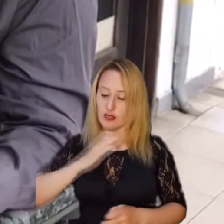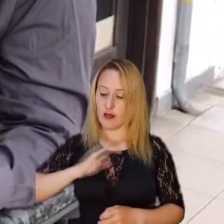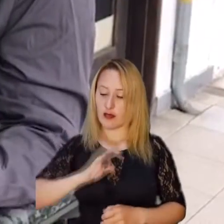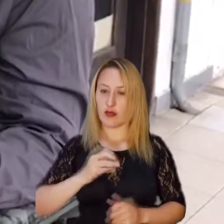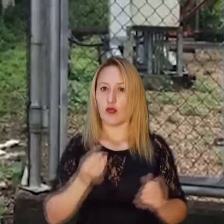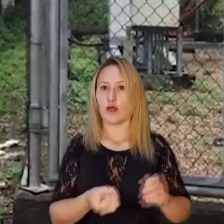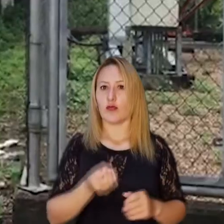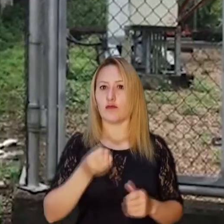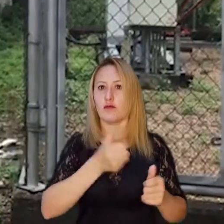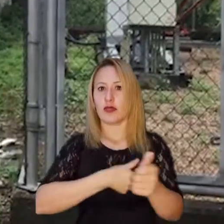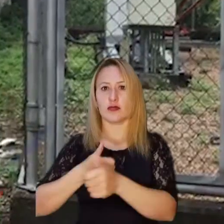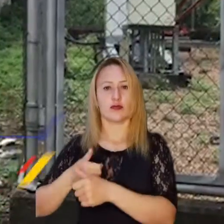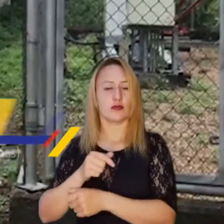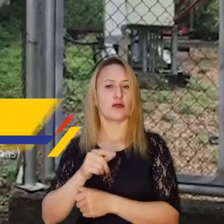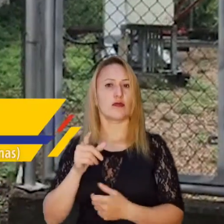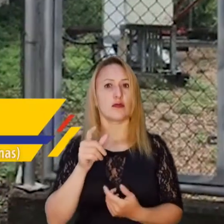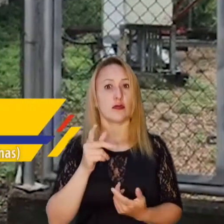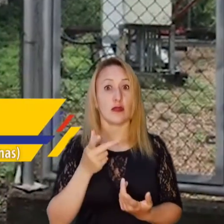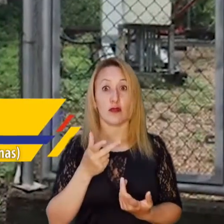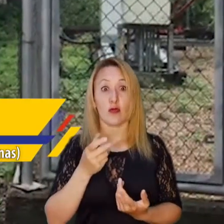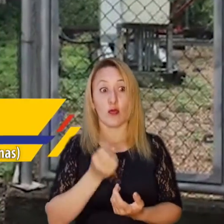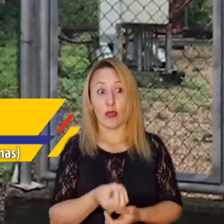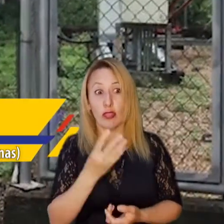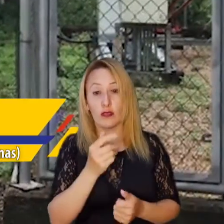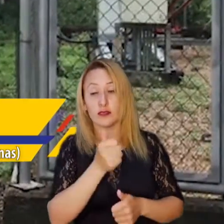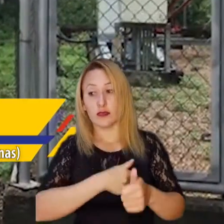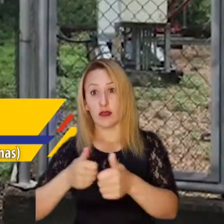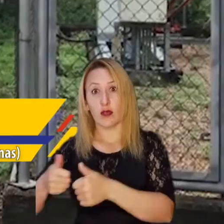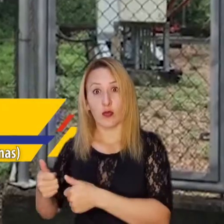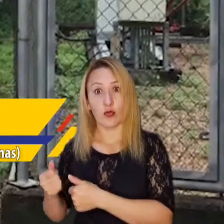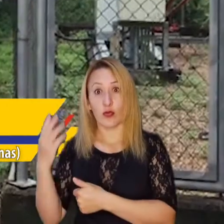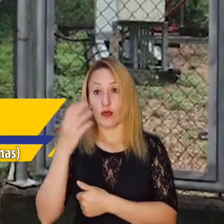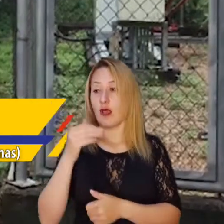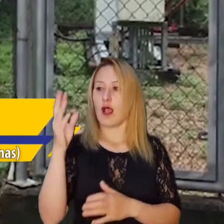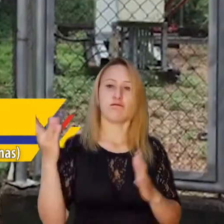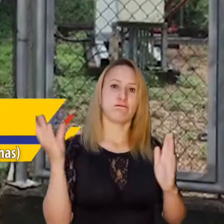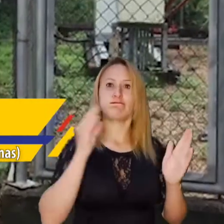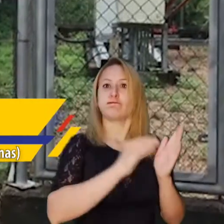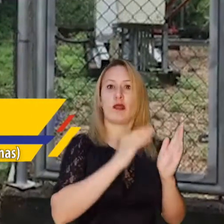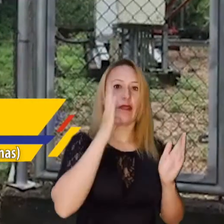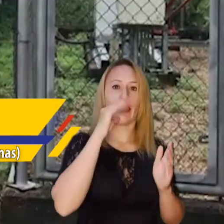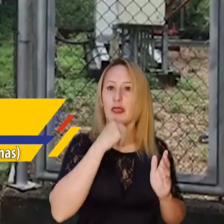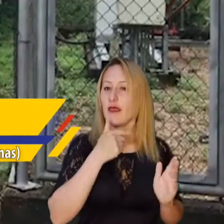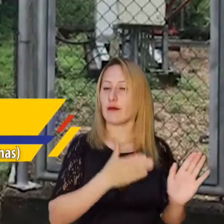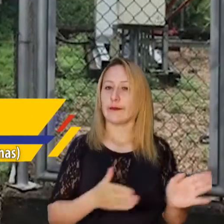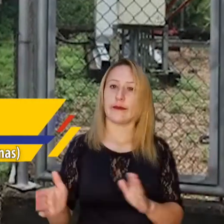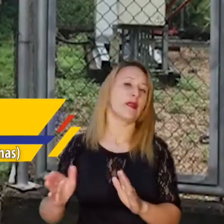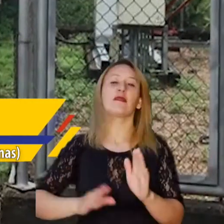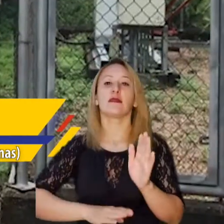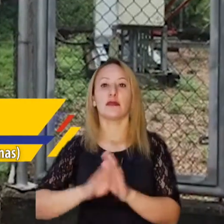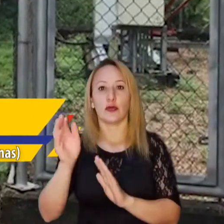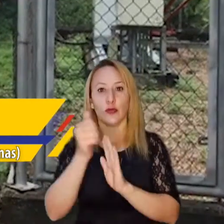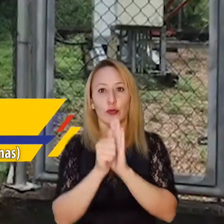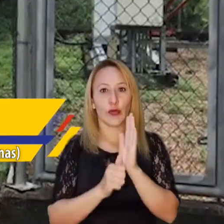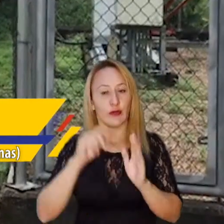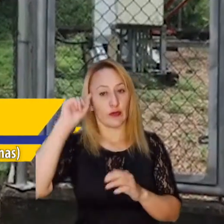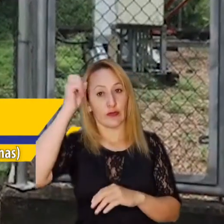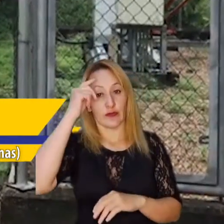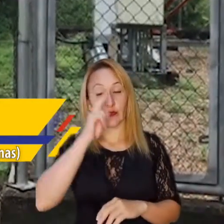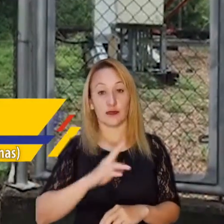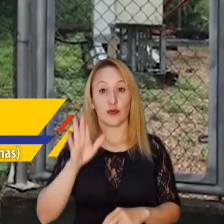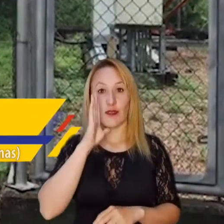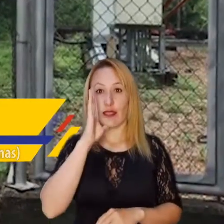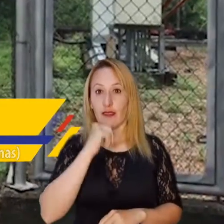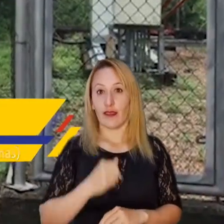carta en el asunto. Para los afros nosotros queremos la caracterización de nuestra población, ya que por no tener ese censo no